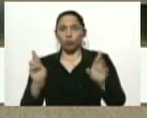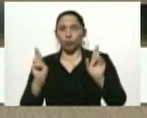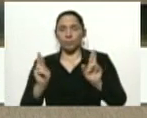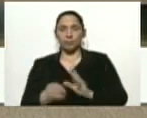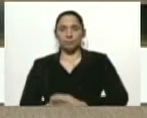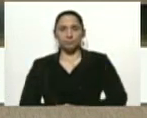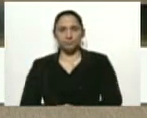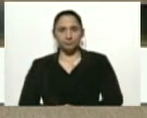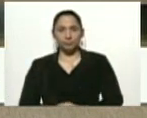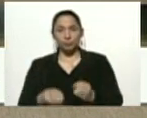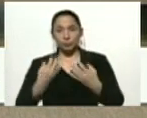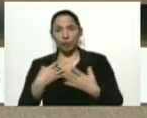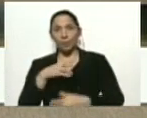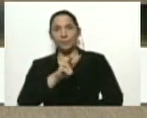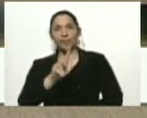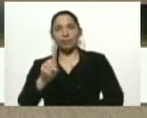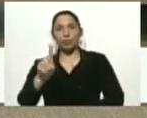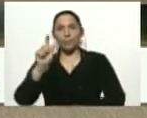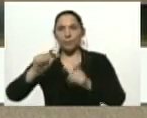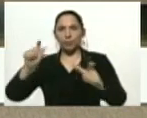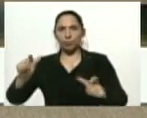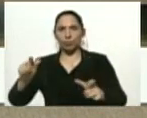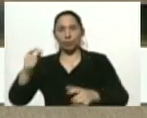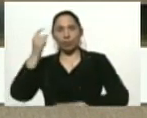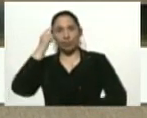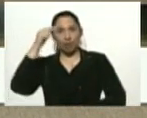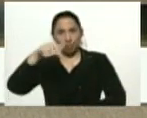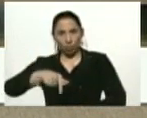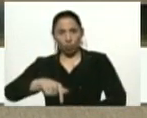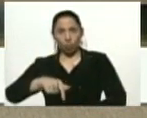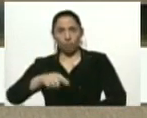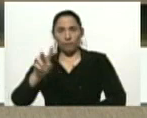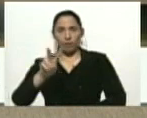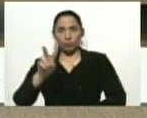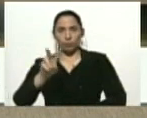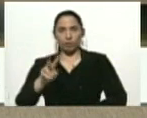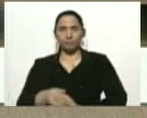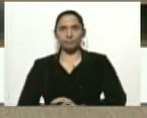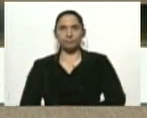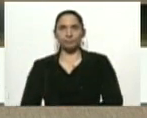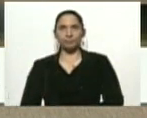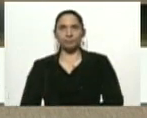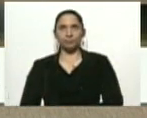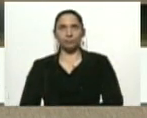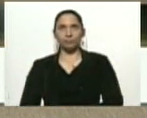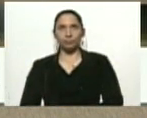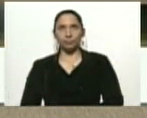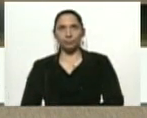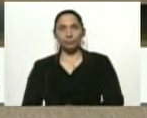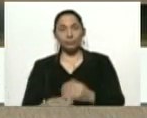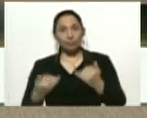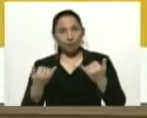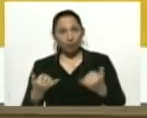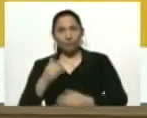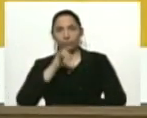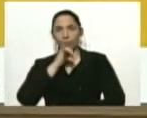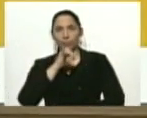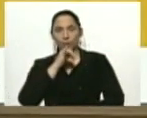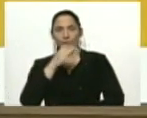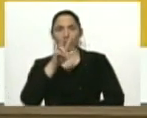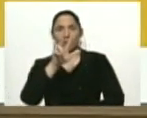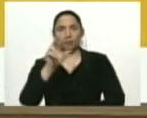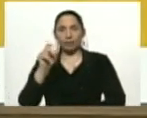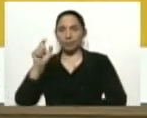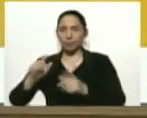Bueno, estos son los 21 casos en el día de hoy en Venezuela. Luego tenemos 30